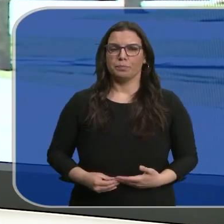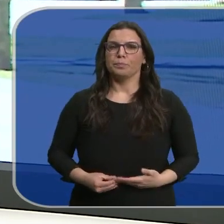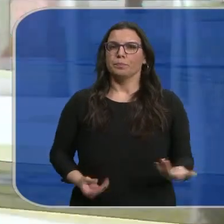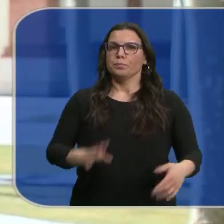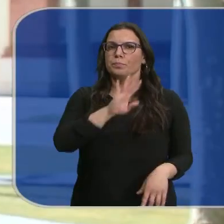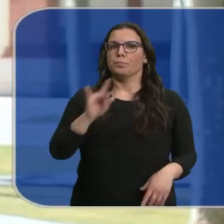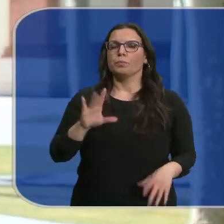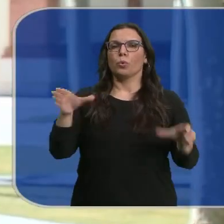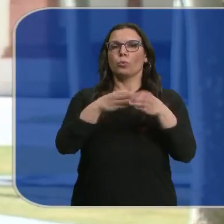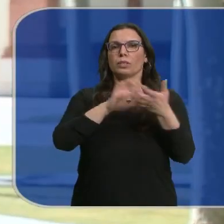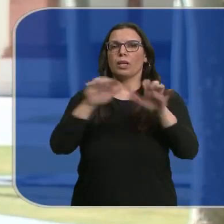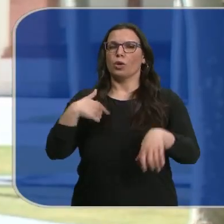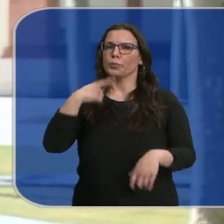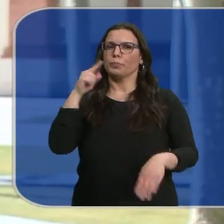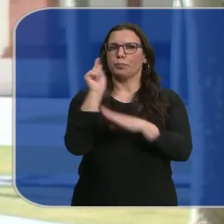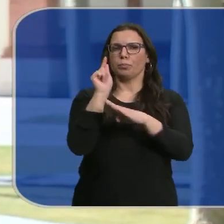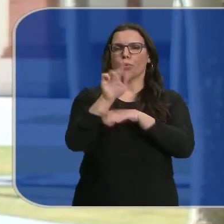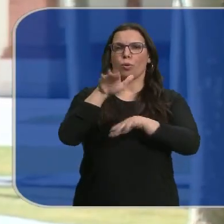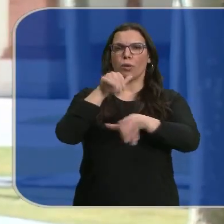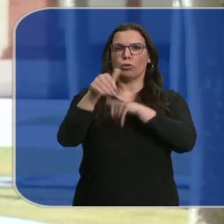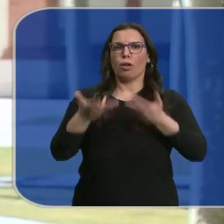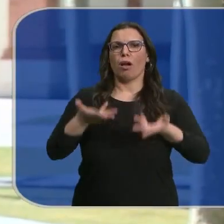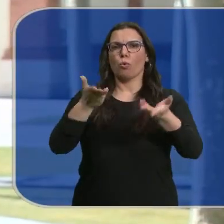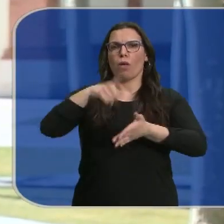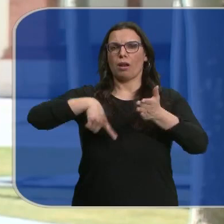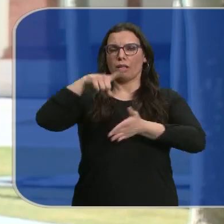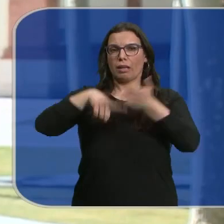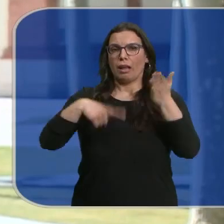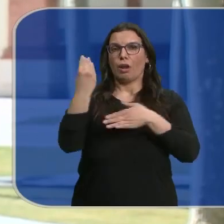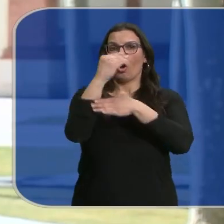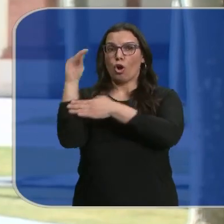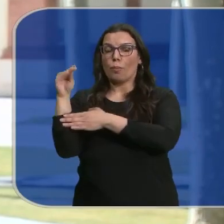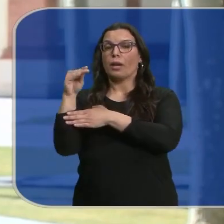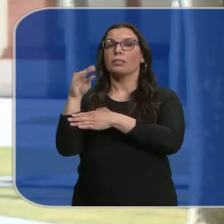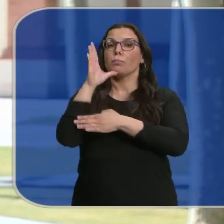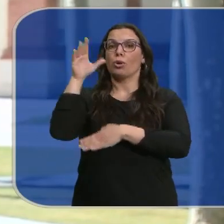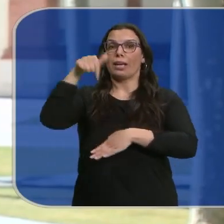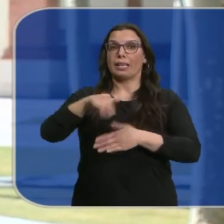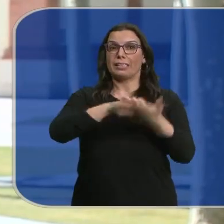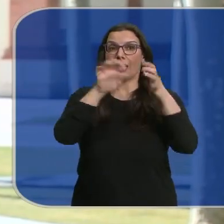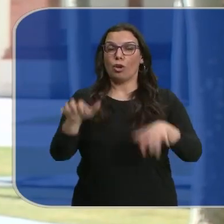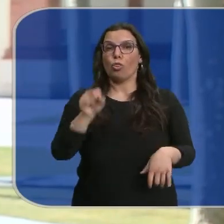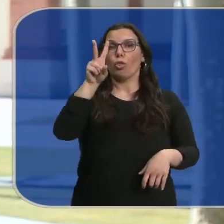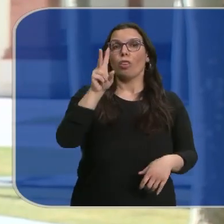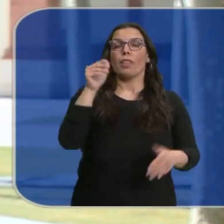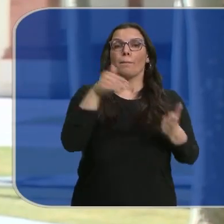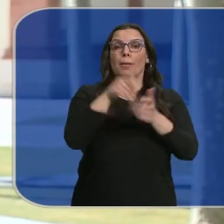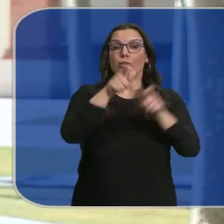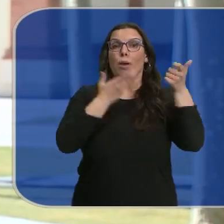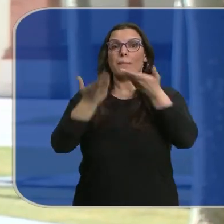Sí, la Junta ha criticado la convocatoria de ayudas de alquiler para jóvenes del Estado porque ha dejado fuera en Castilla y León a 12.000